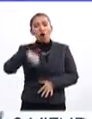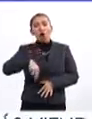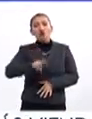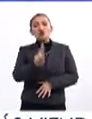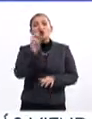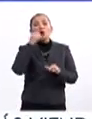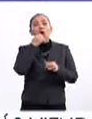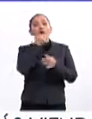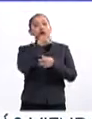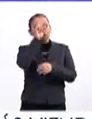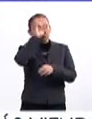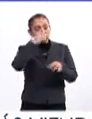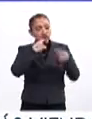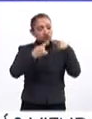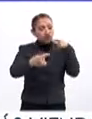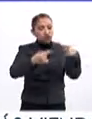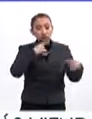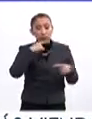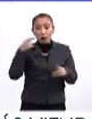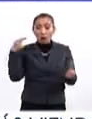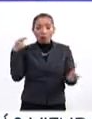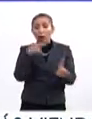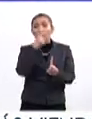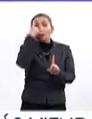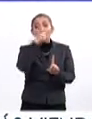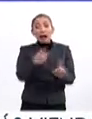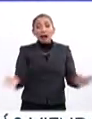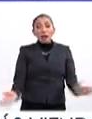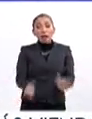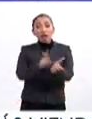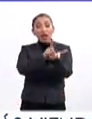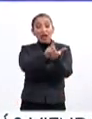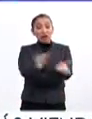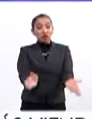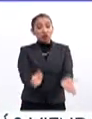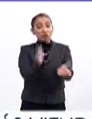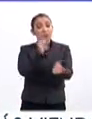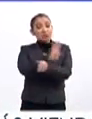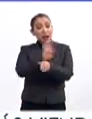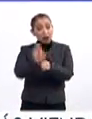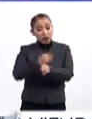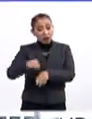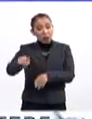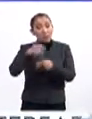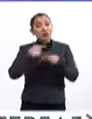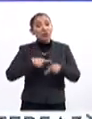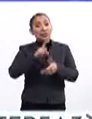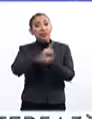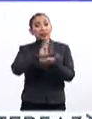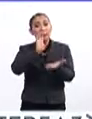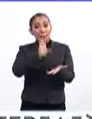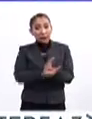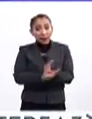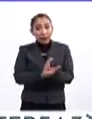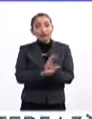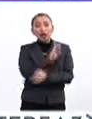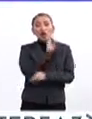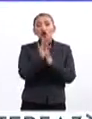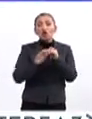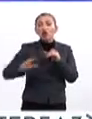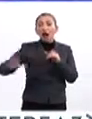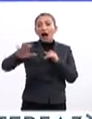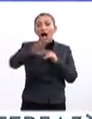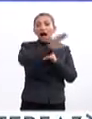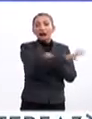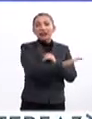mediante una resolución. El objetivo es promover los derechos y el bienestar de las personas con discapacidades en todos los